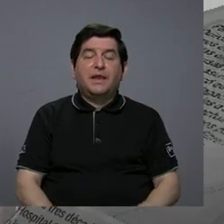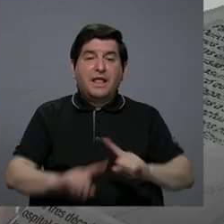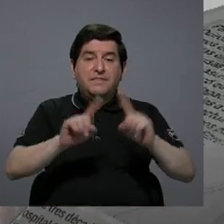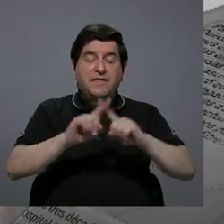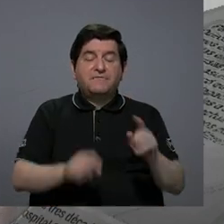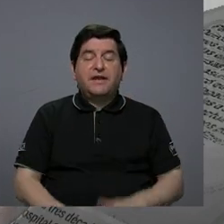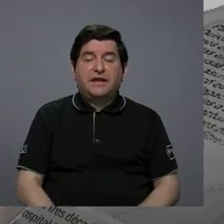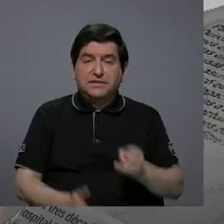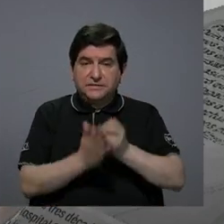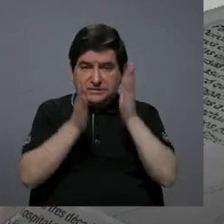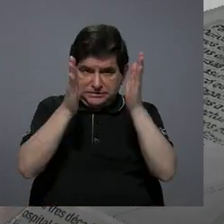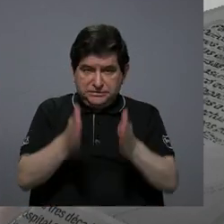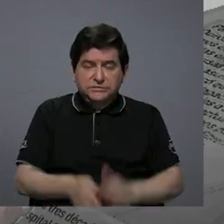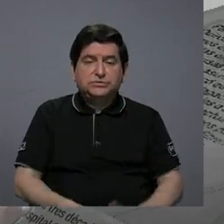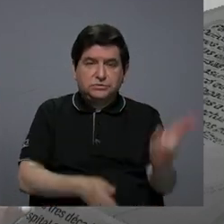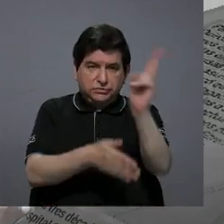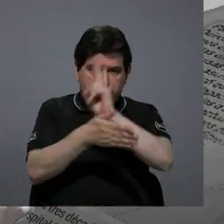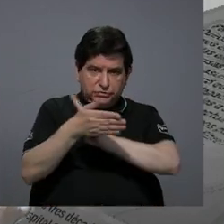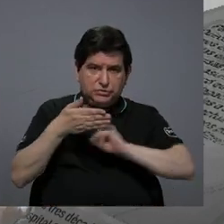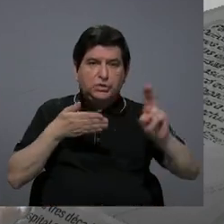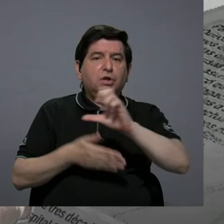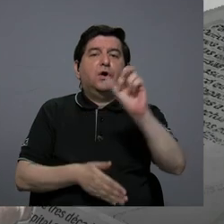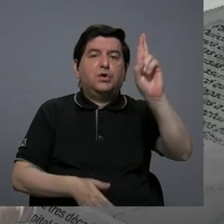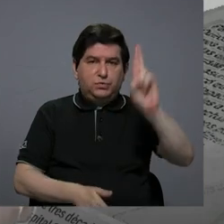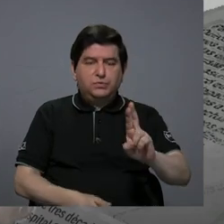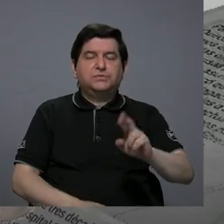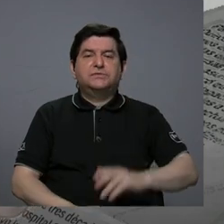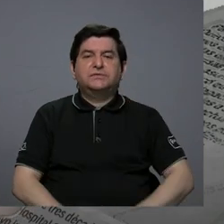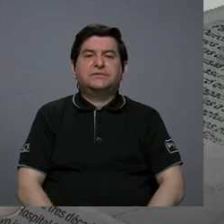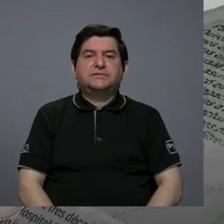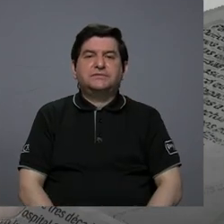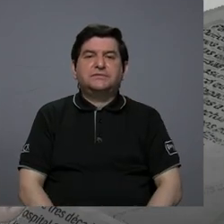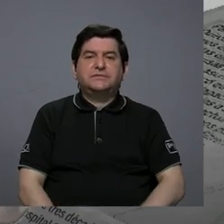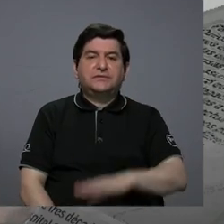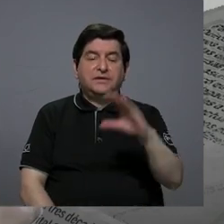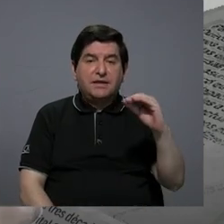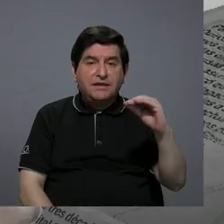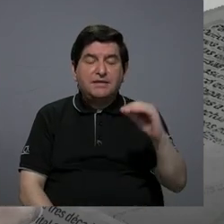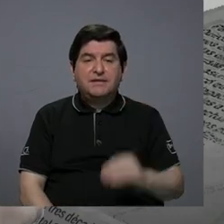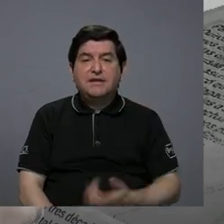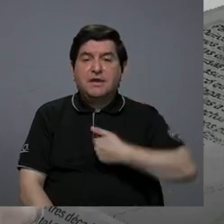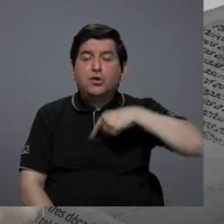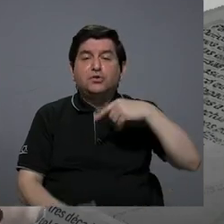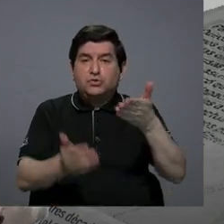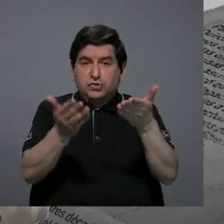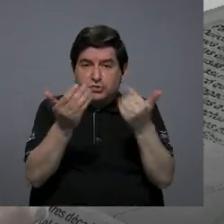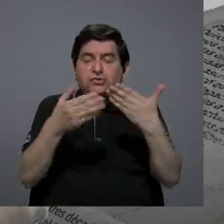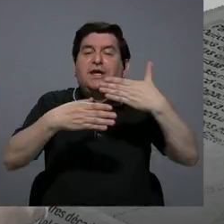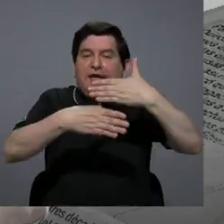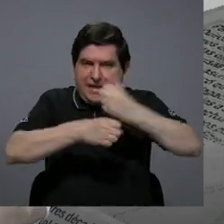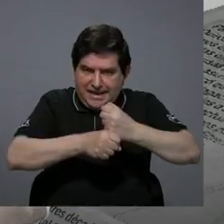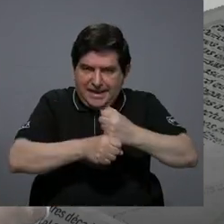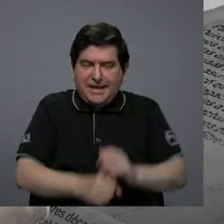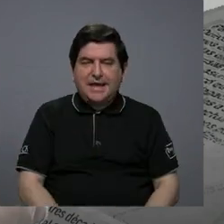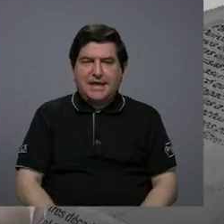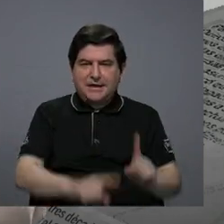investigadores de la Universidad de Costa Rica y como lo quisimos hacer